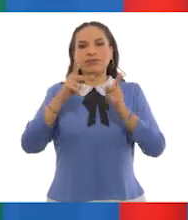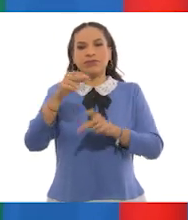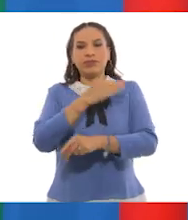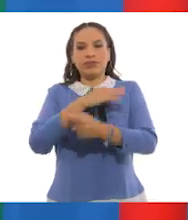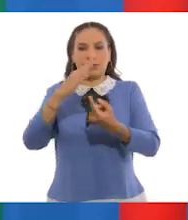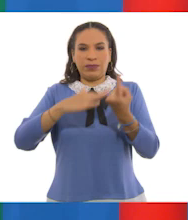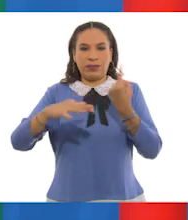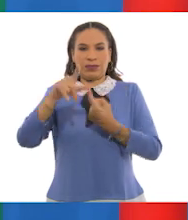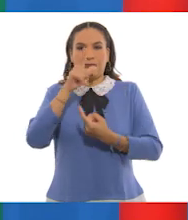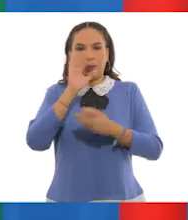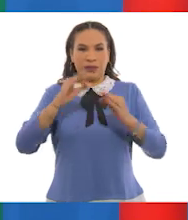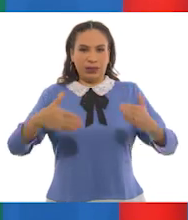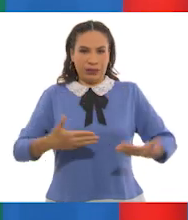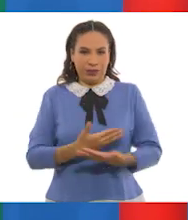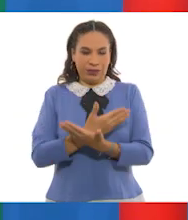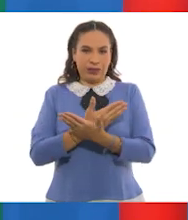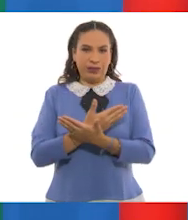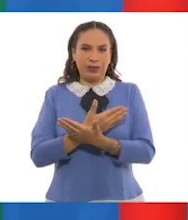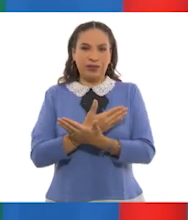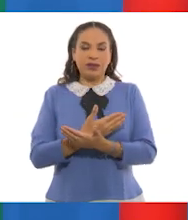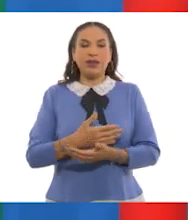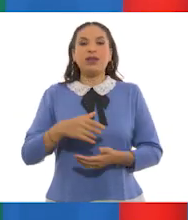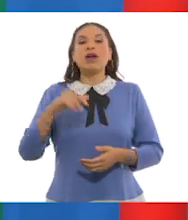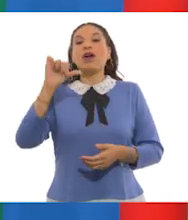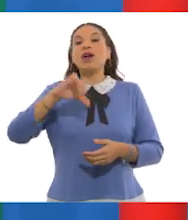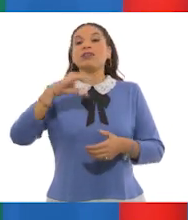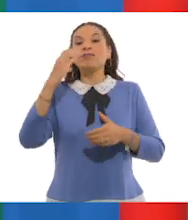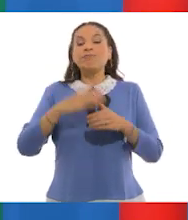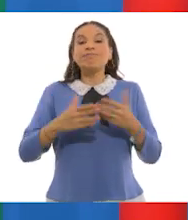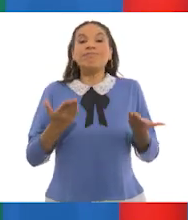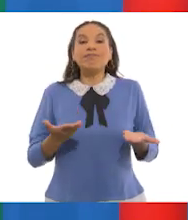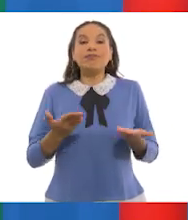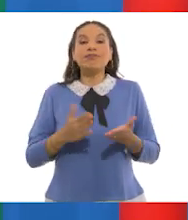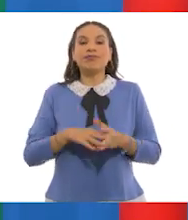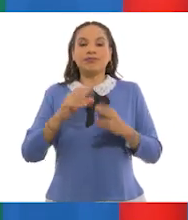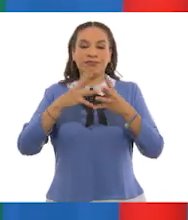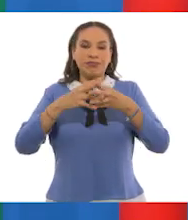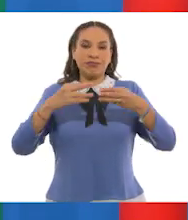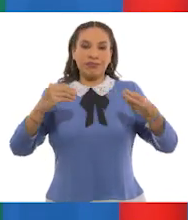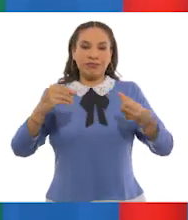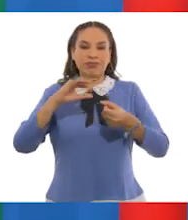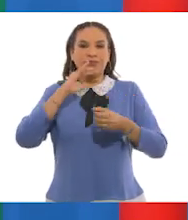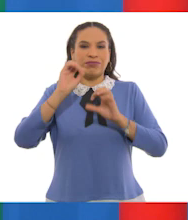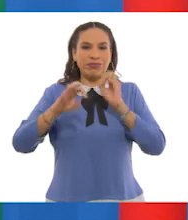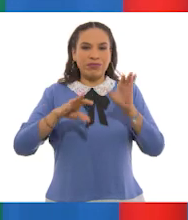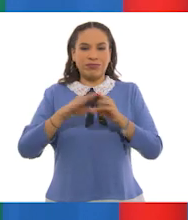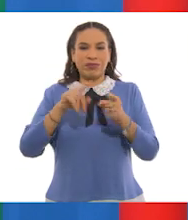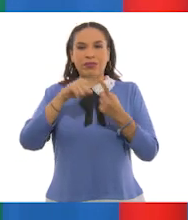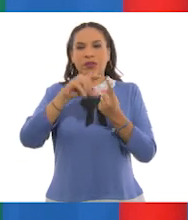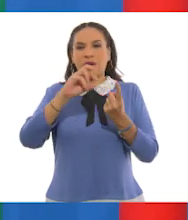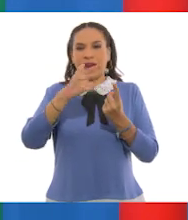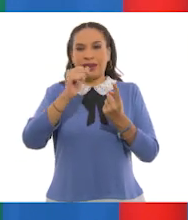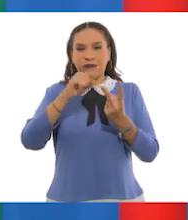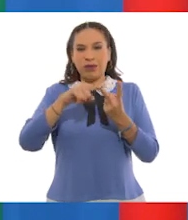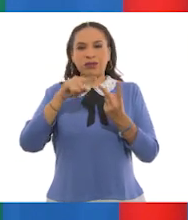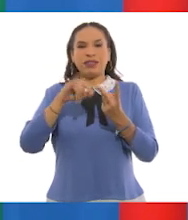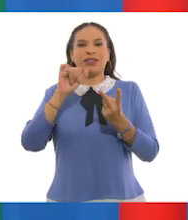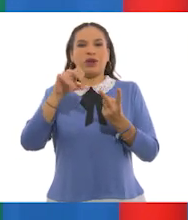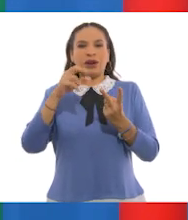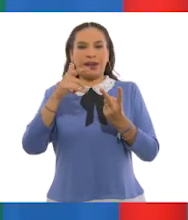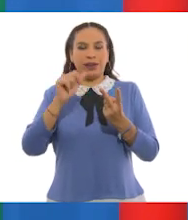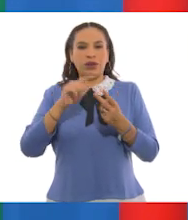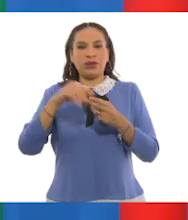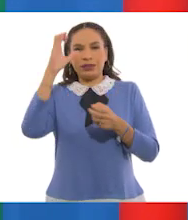tu familia en tu lengua materna. Por hoy hemos terminado con Degradación de Desechos Orgánicos e Inorgánicos